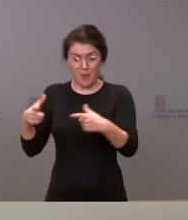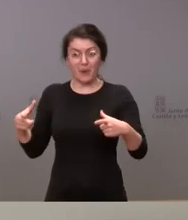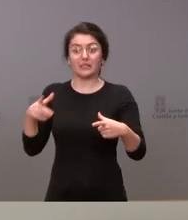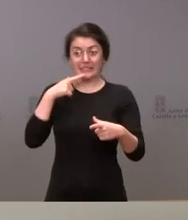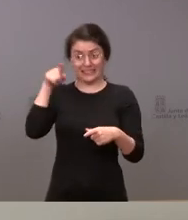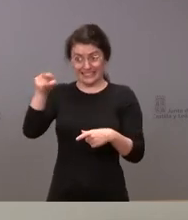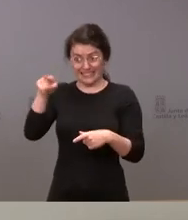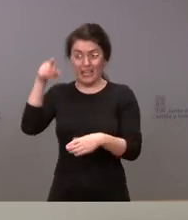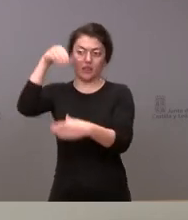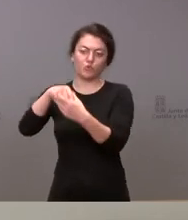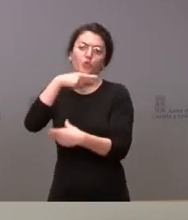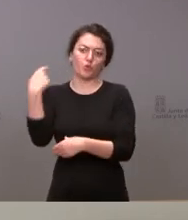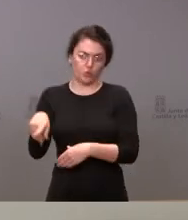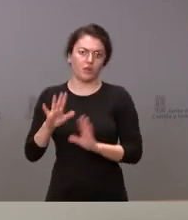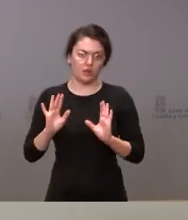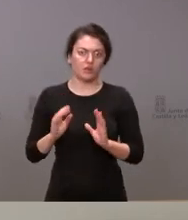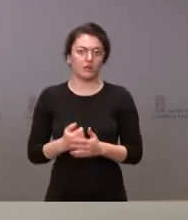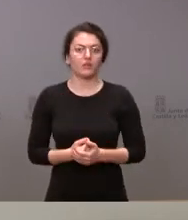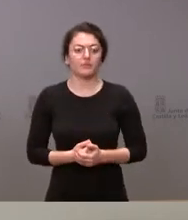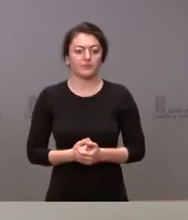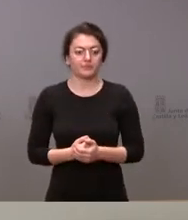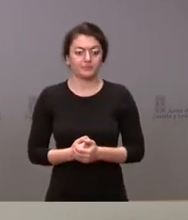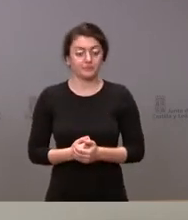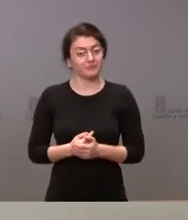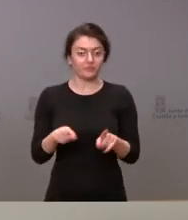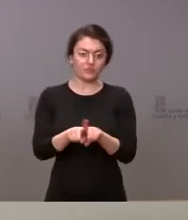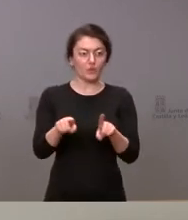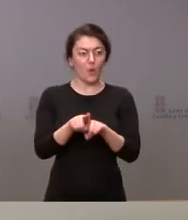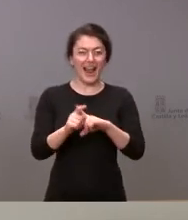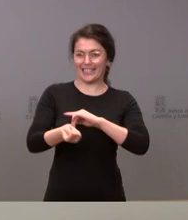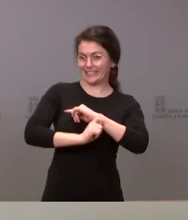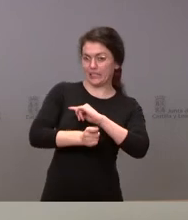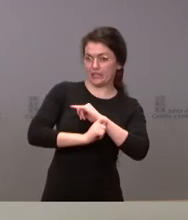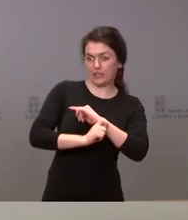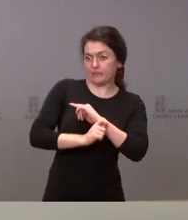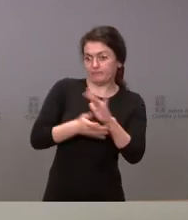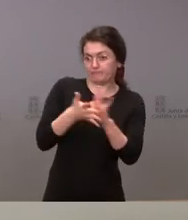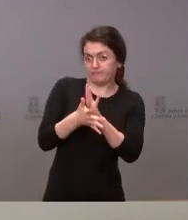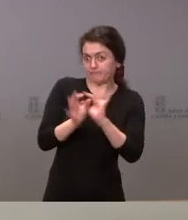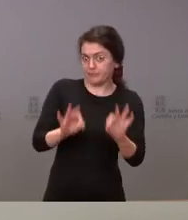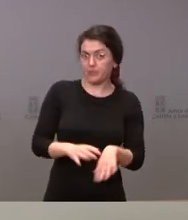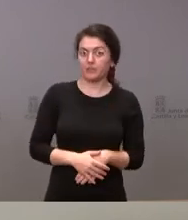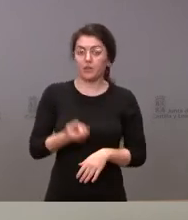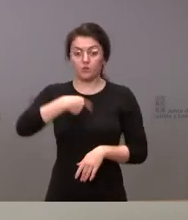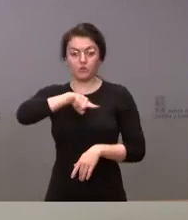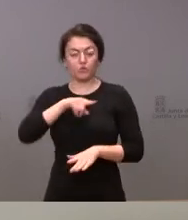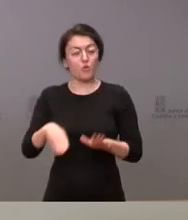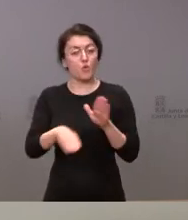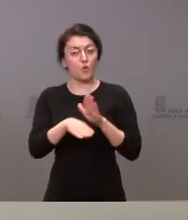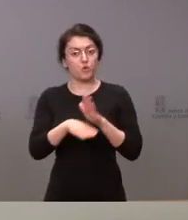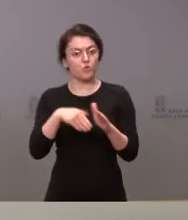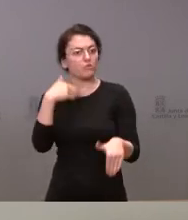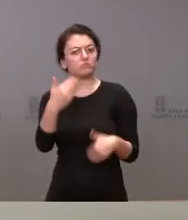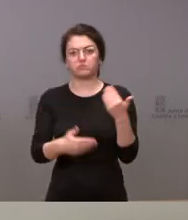pero Rusia está entre otros esta es la estrategia un poco que les puedo plantear nosotros seguíamos avanzando y